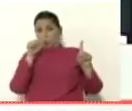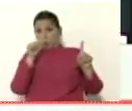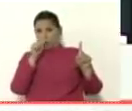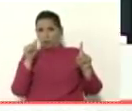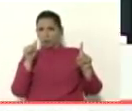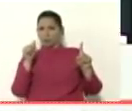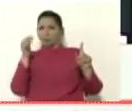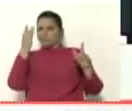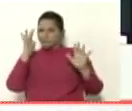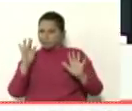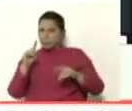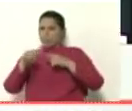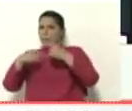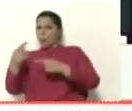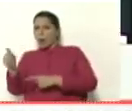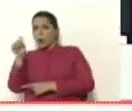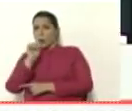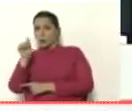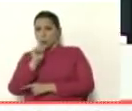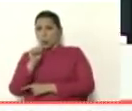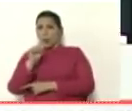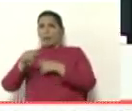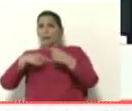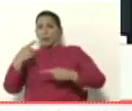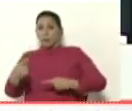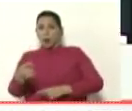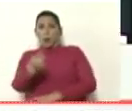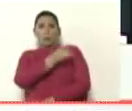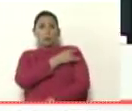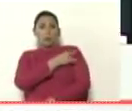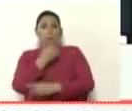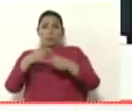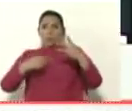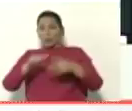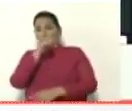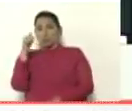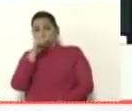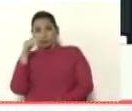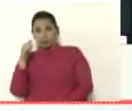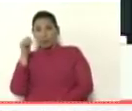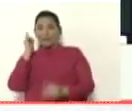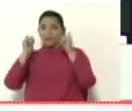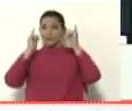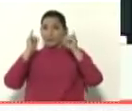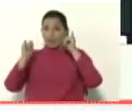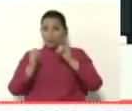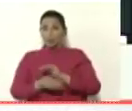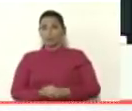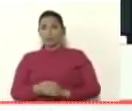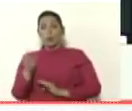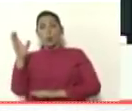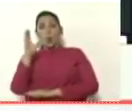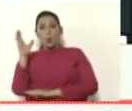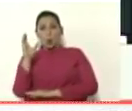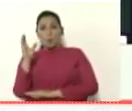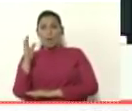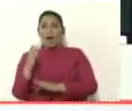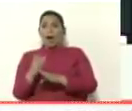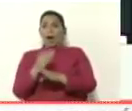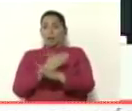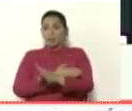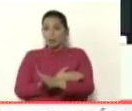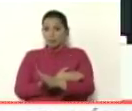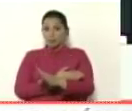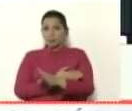será que además de alcohol hubo consumo de cocaína en esa fiesta en la discoteca de Cúcuta antes de